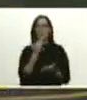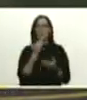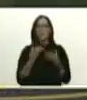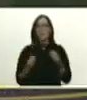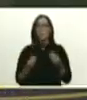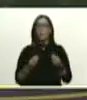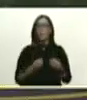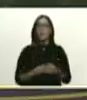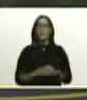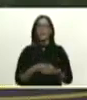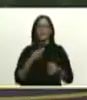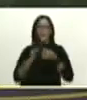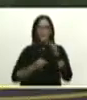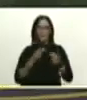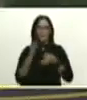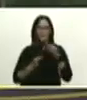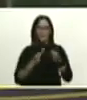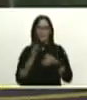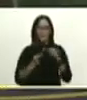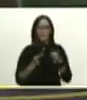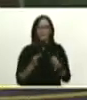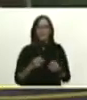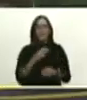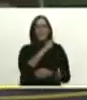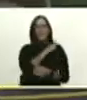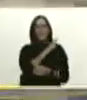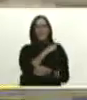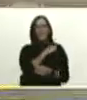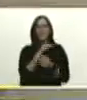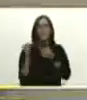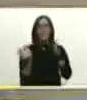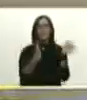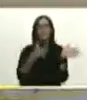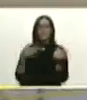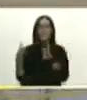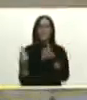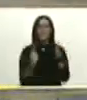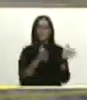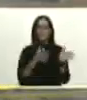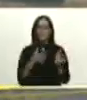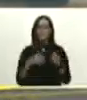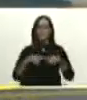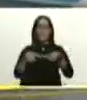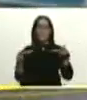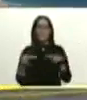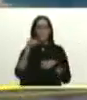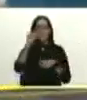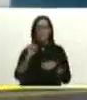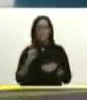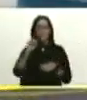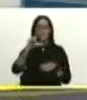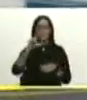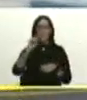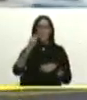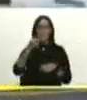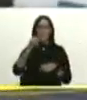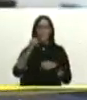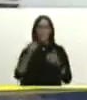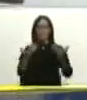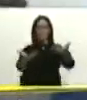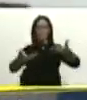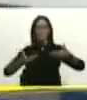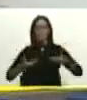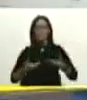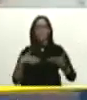lo que estaba explicando el jefe del Inamec los vientos cálidos del área del sur del lago se nos vienen hasta la